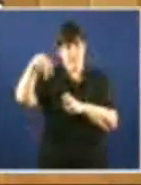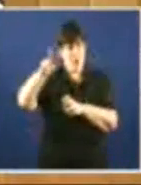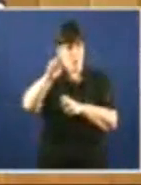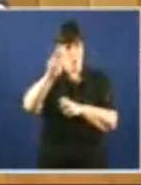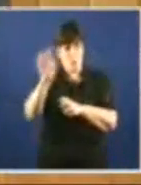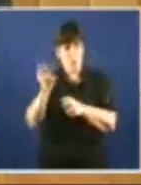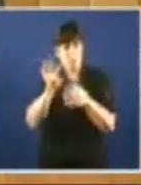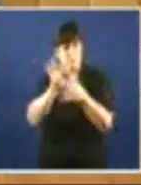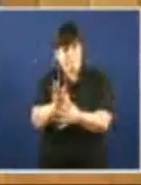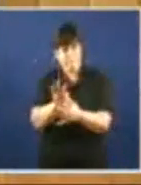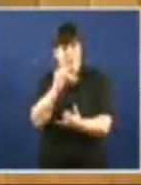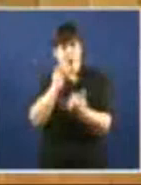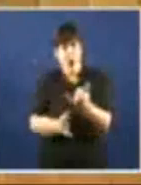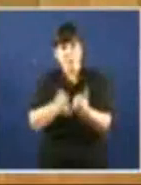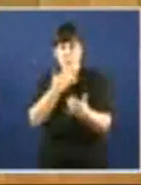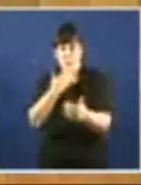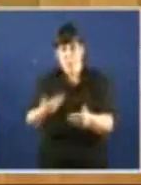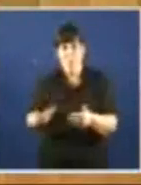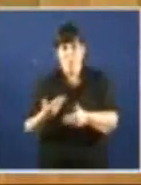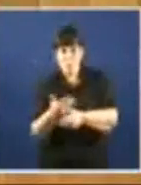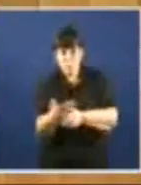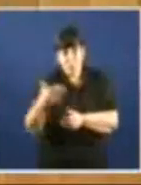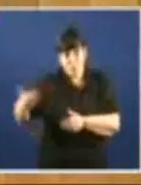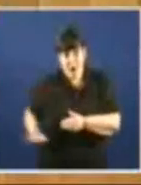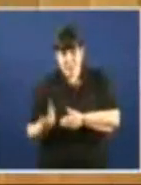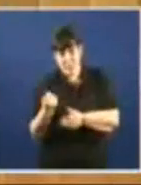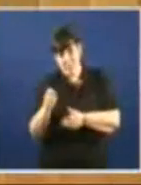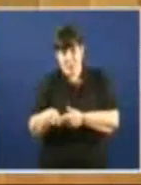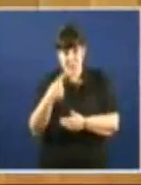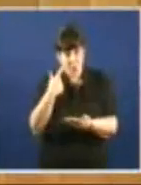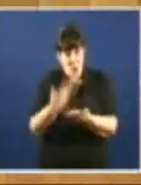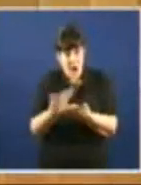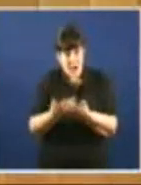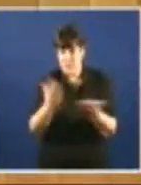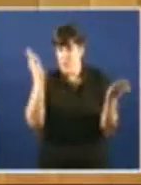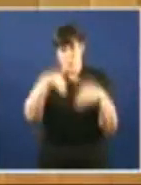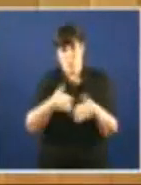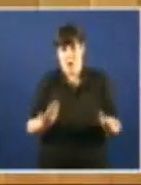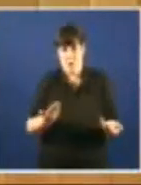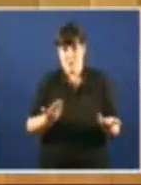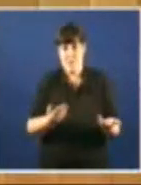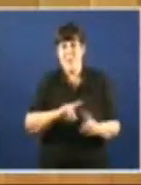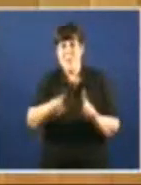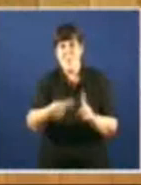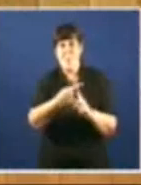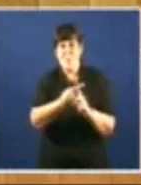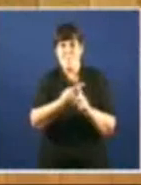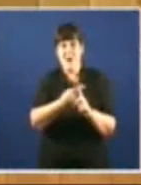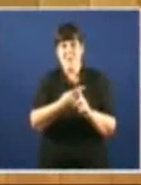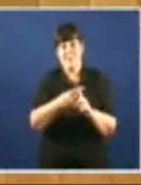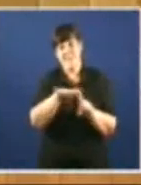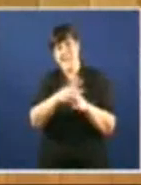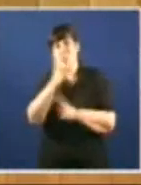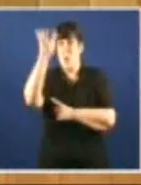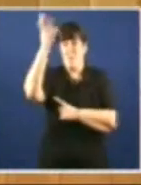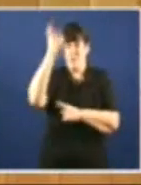ninguna garantía real De que non volva a producirse Un accidente semellante Especialmente tendo en conta o incremento Das condicións meteorológicas extremas